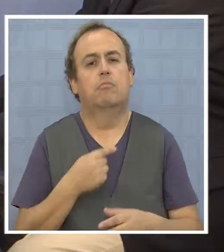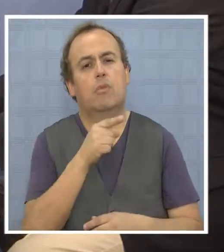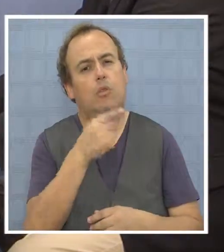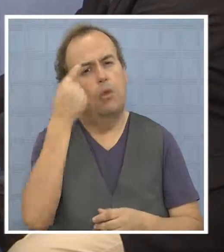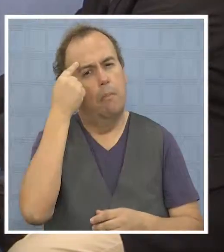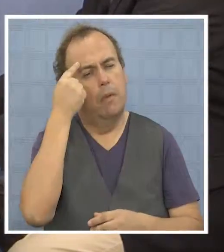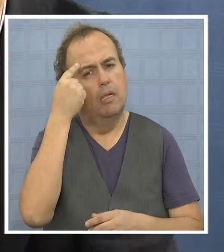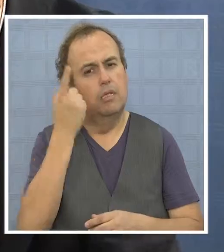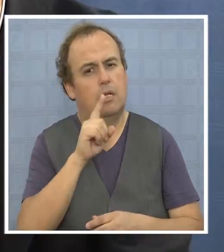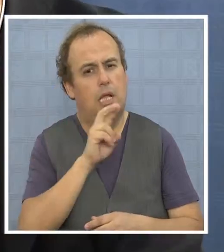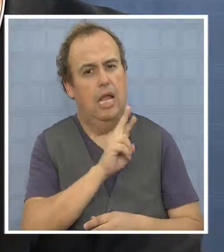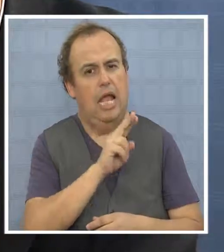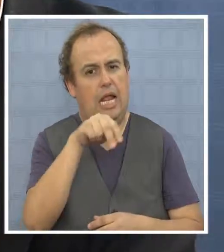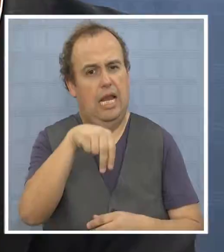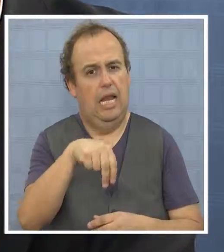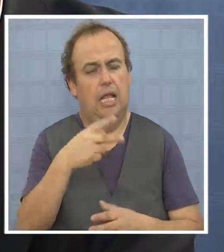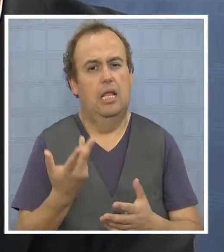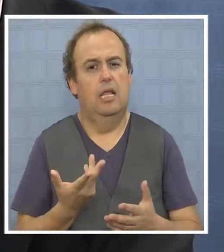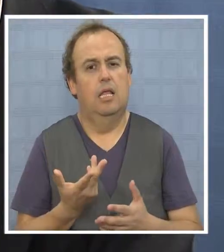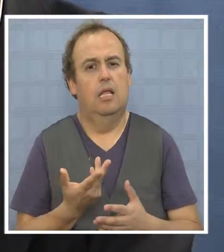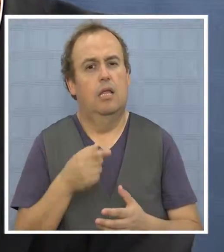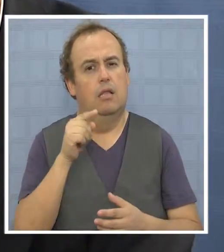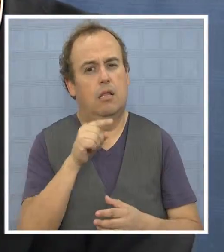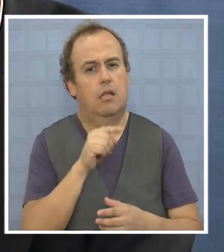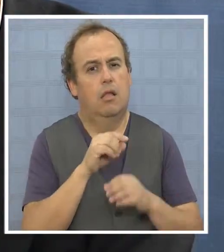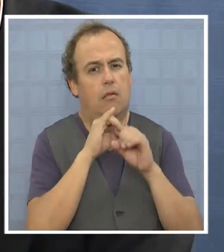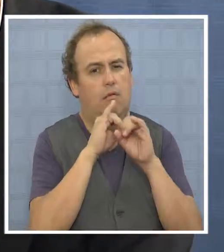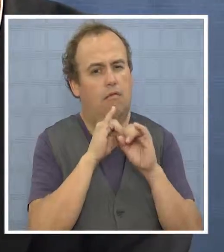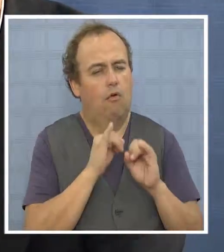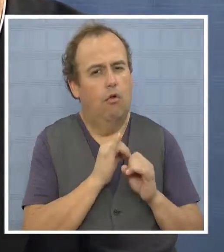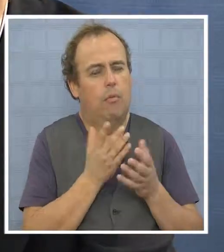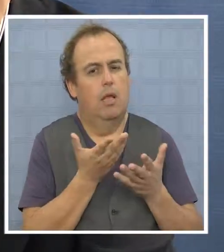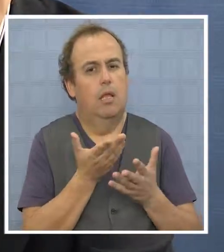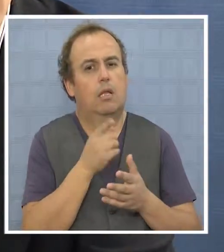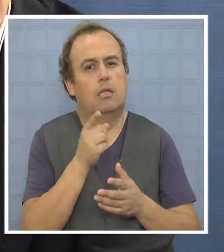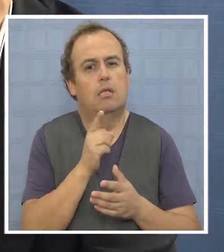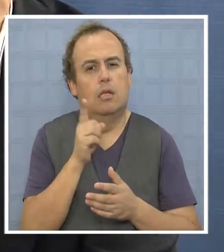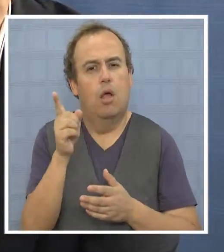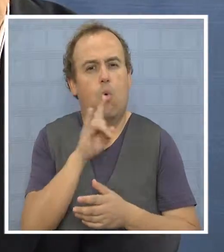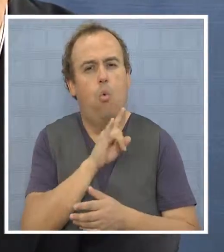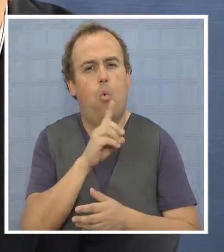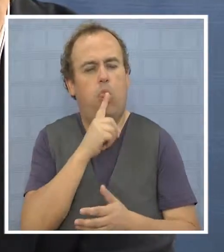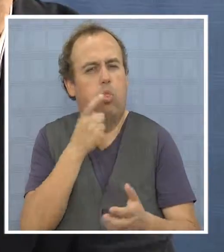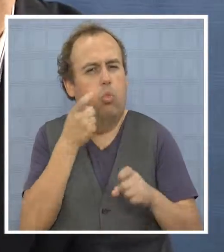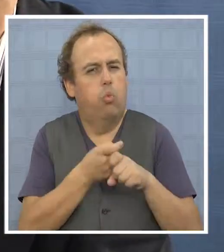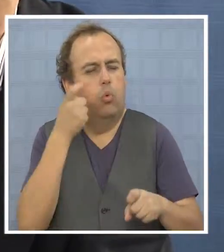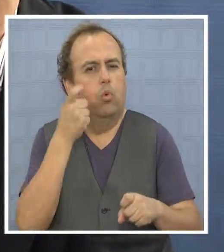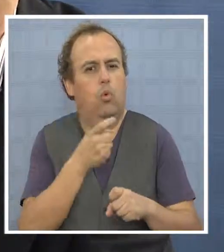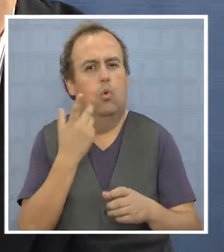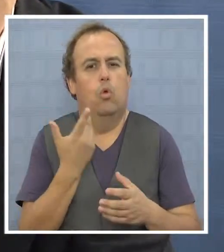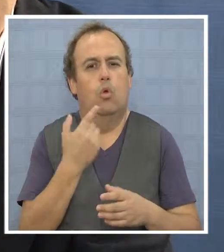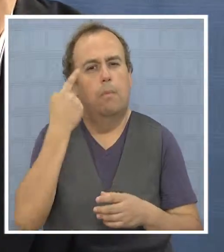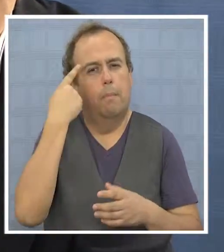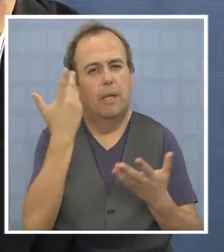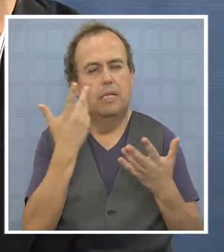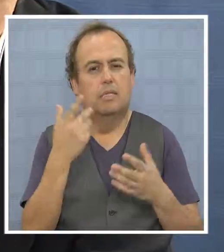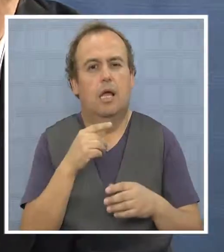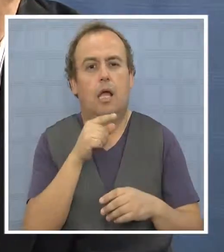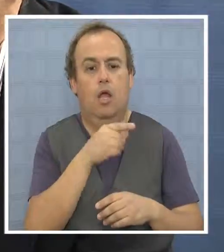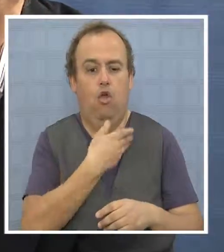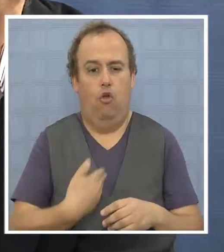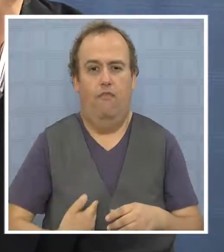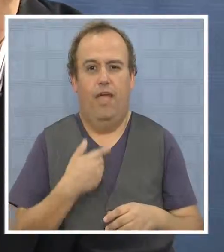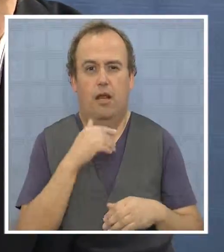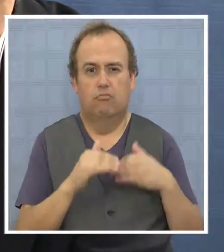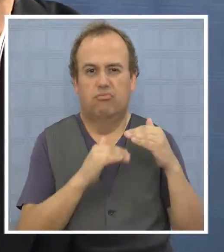propuesta es correcta. ¿Ustedes piensan como Renovación Nacional que de alguna manera esta postura un tanto intransigente de la UDI ha mermado, por